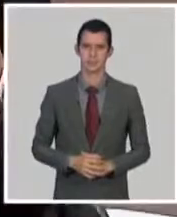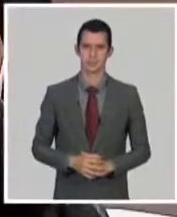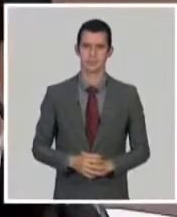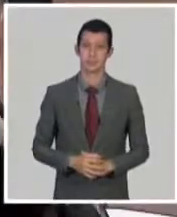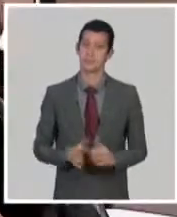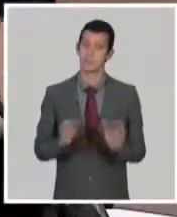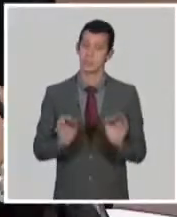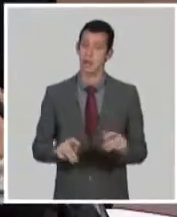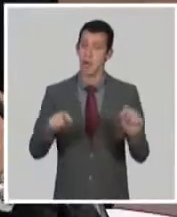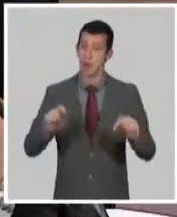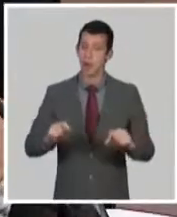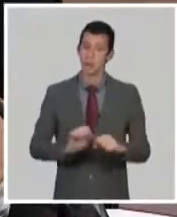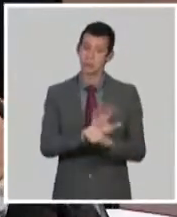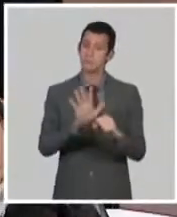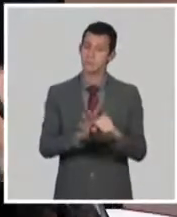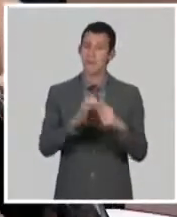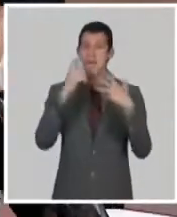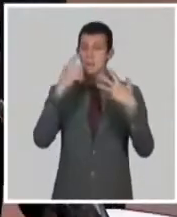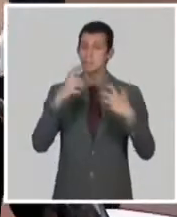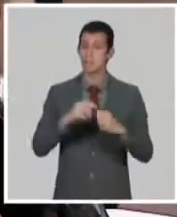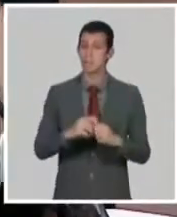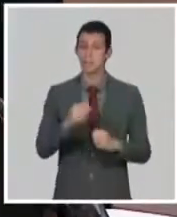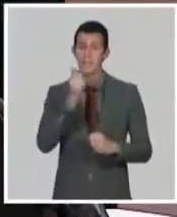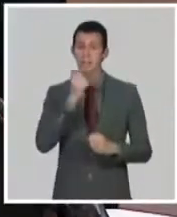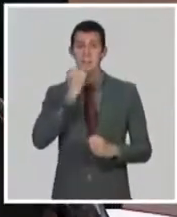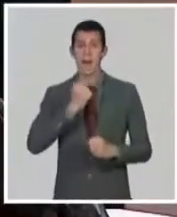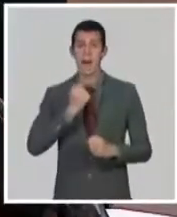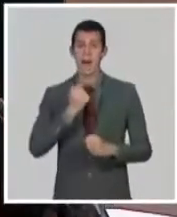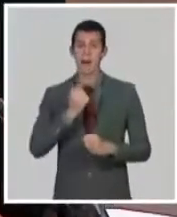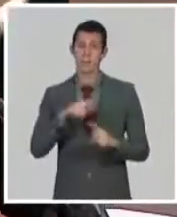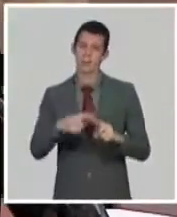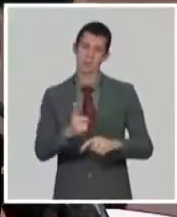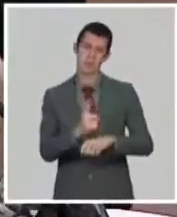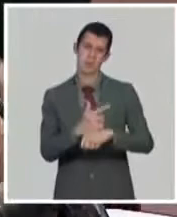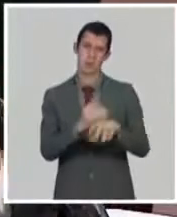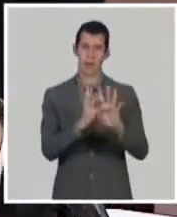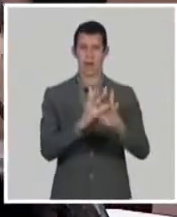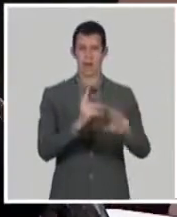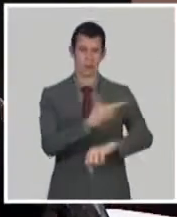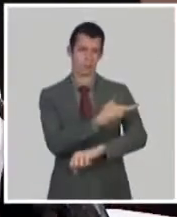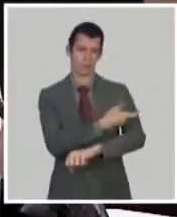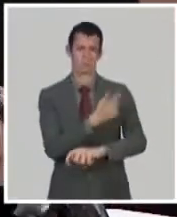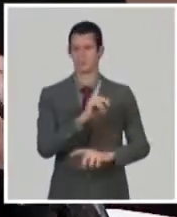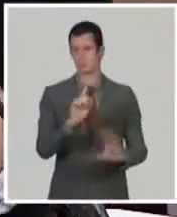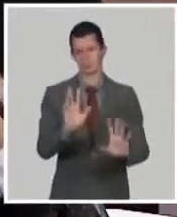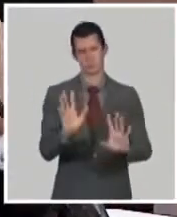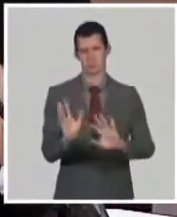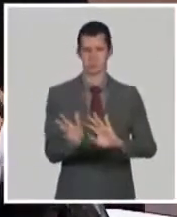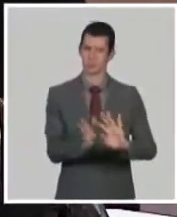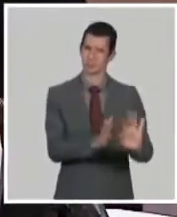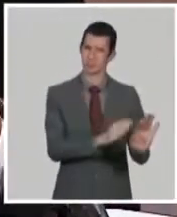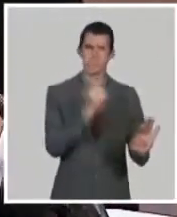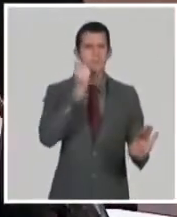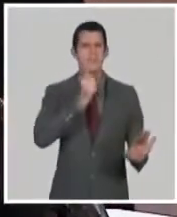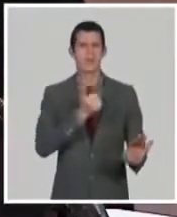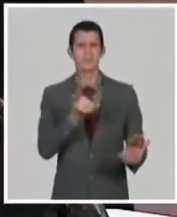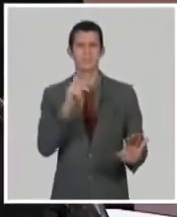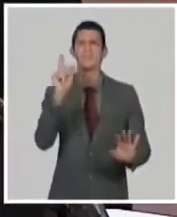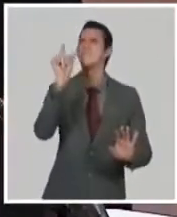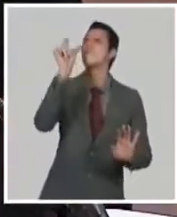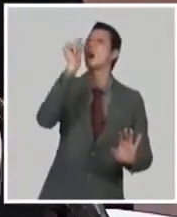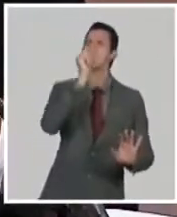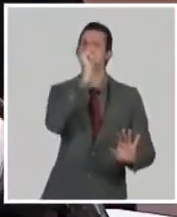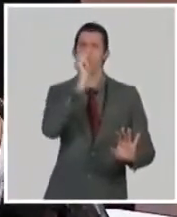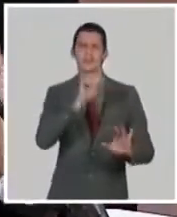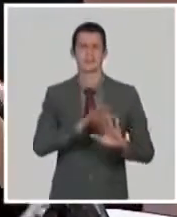rápida también es válida. Aunque la inmunología no decía mucho que fuera un esquema corto el que podría funcionar